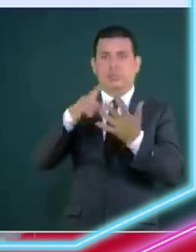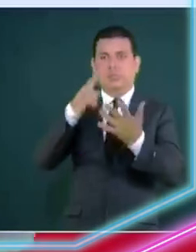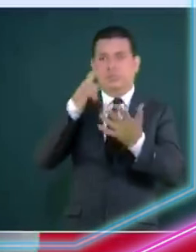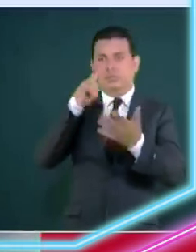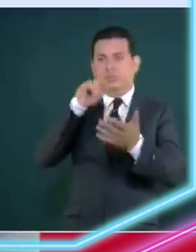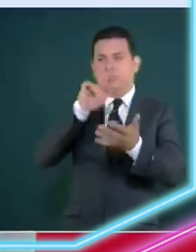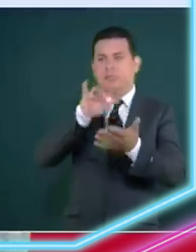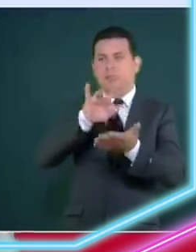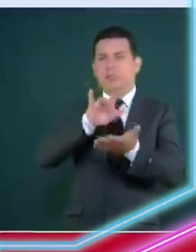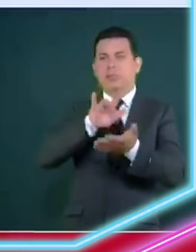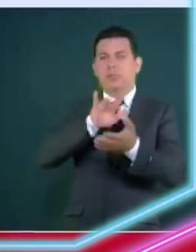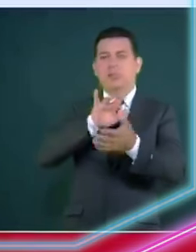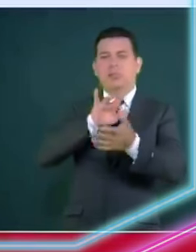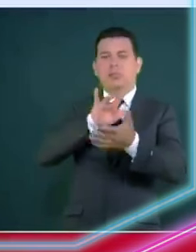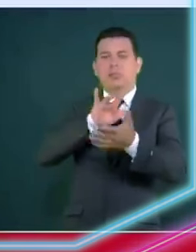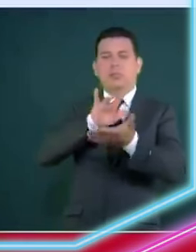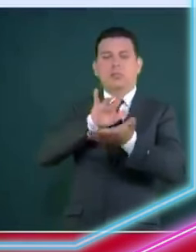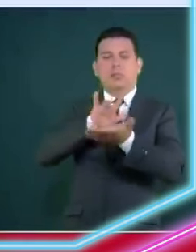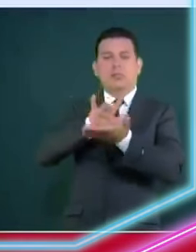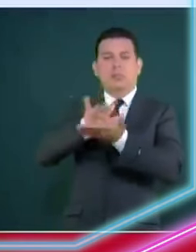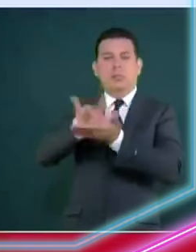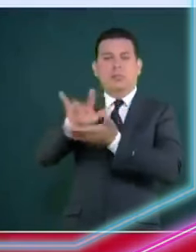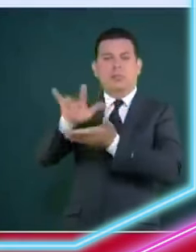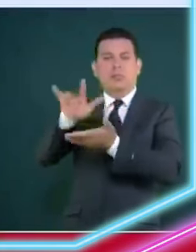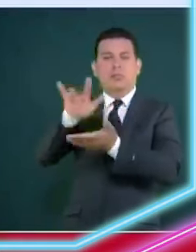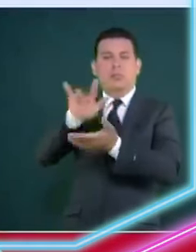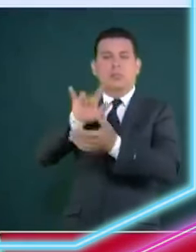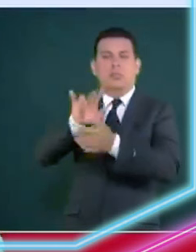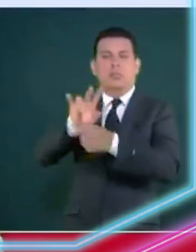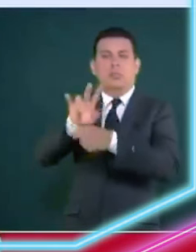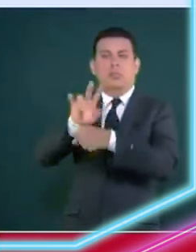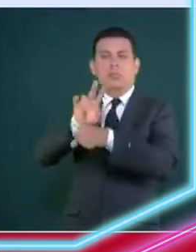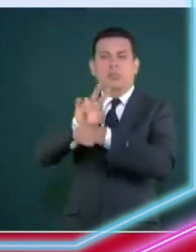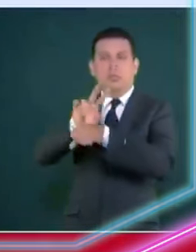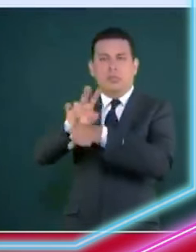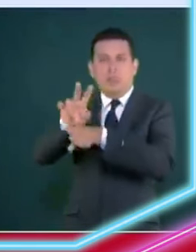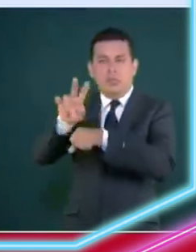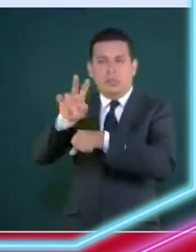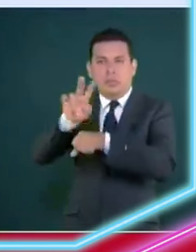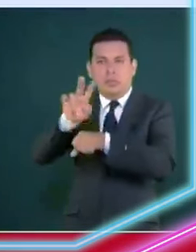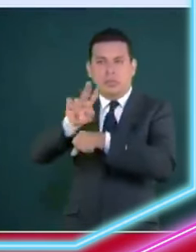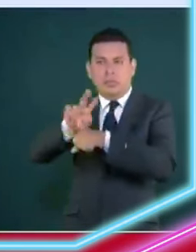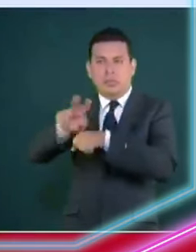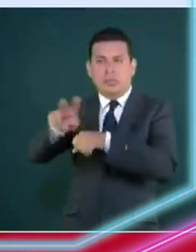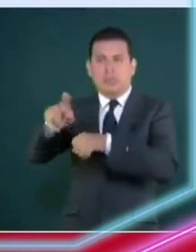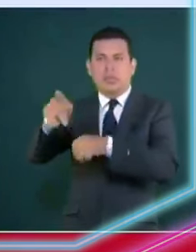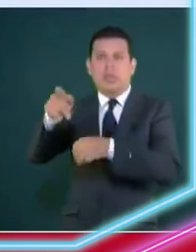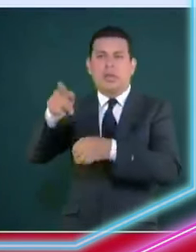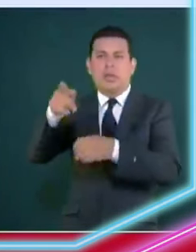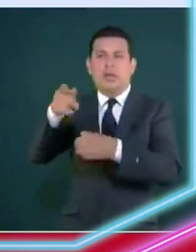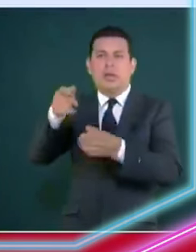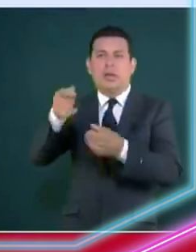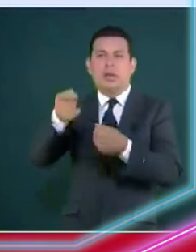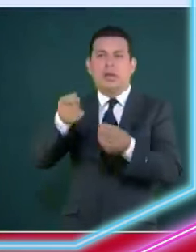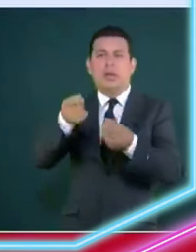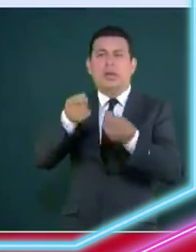es que somos bastante antimigrantes la la verdad es que no los migrantes a ver